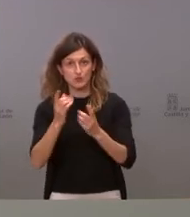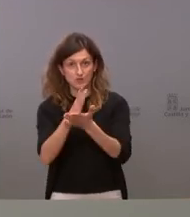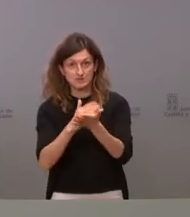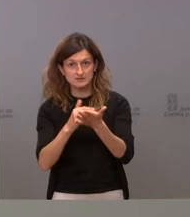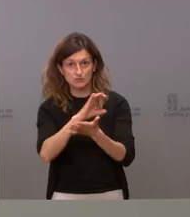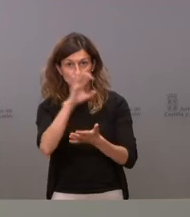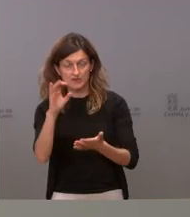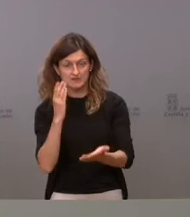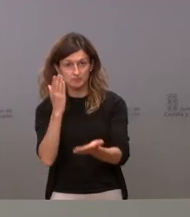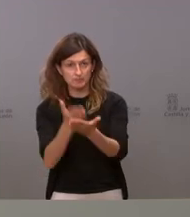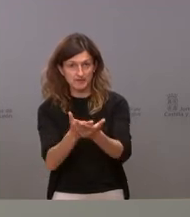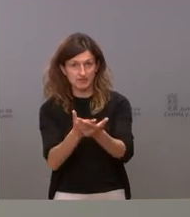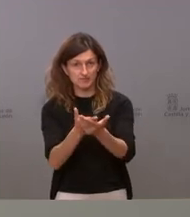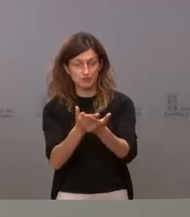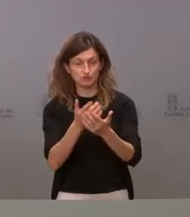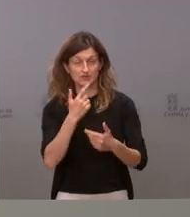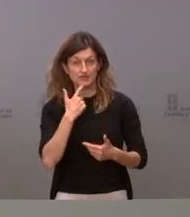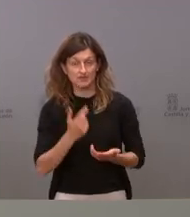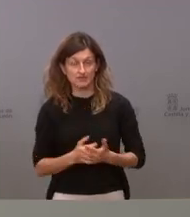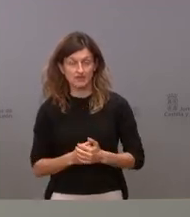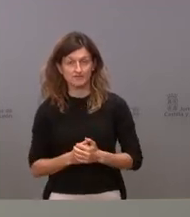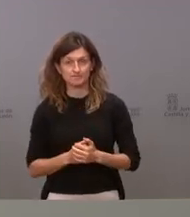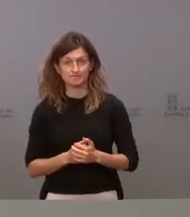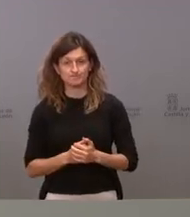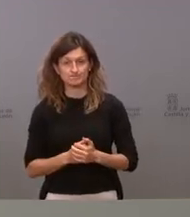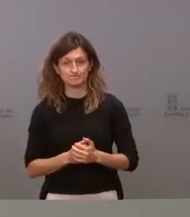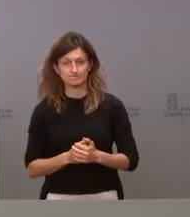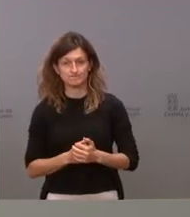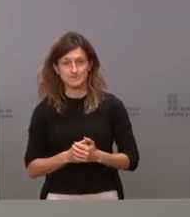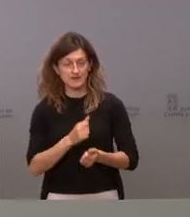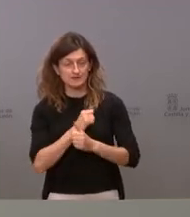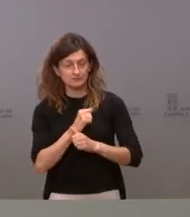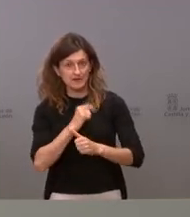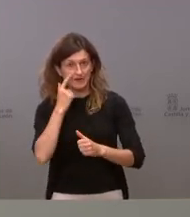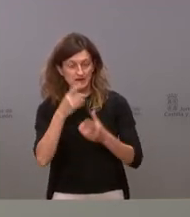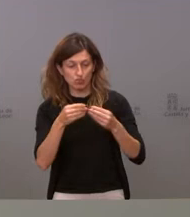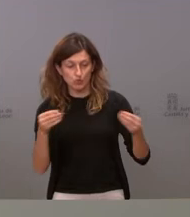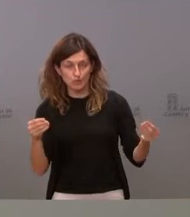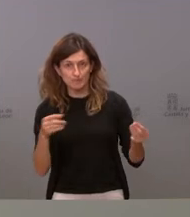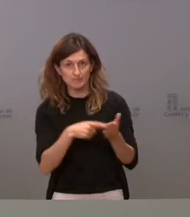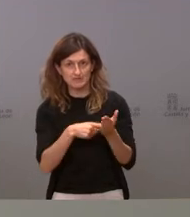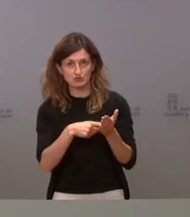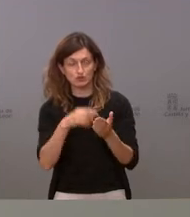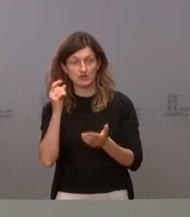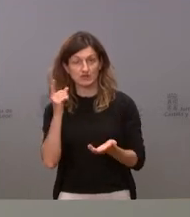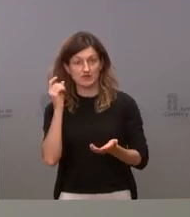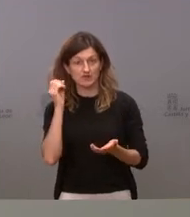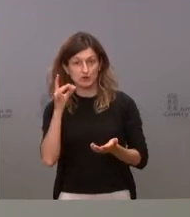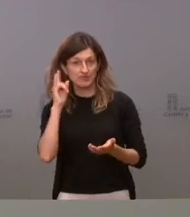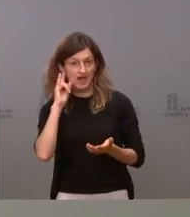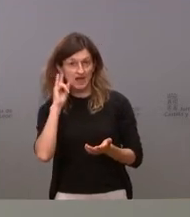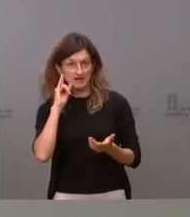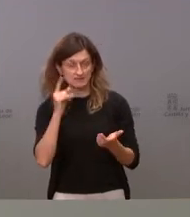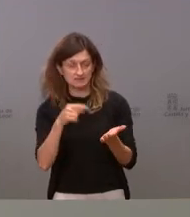solicitamos que se tuviera en cuenta lo que se decía en el documento de la ponencia de alertas,